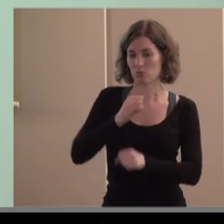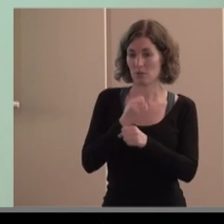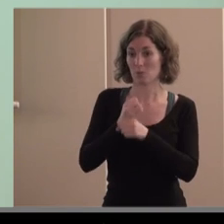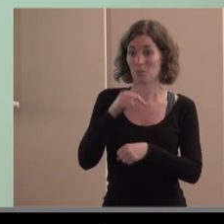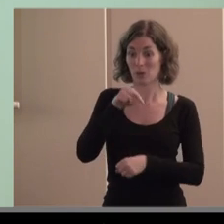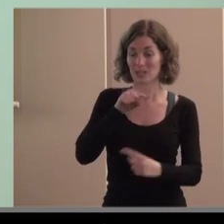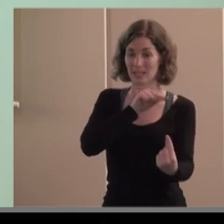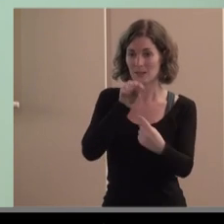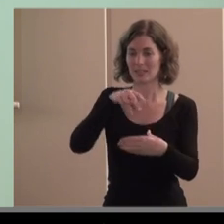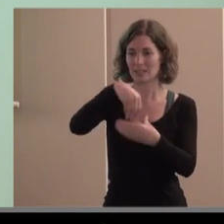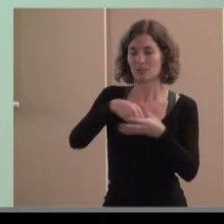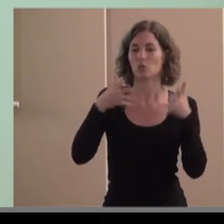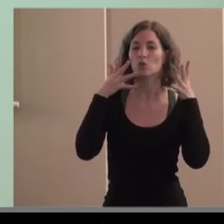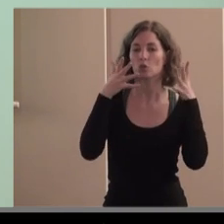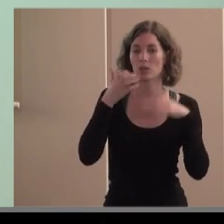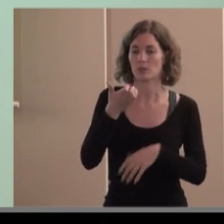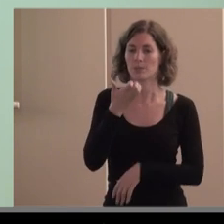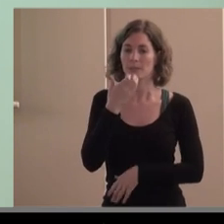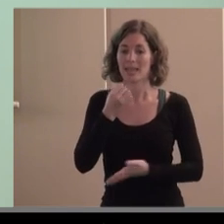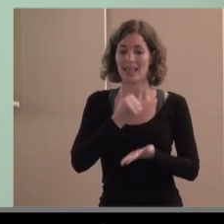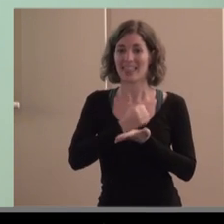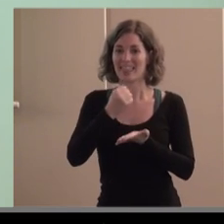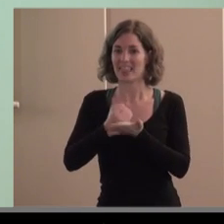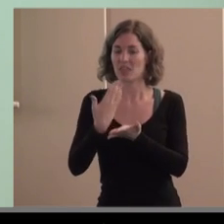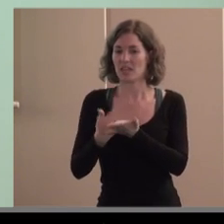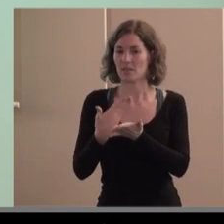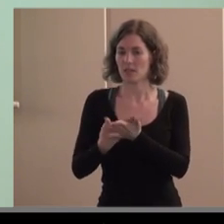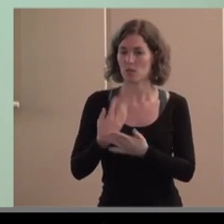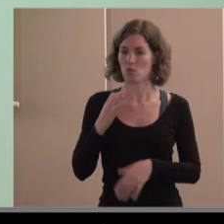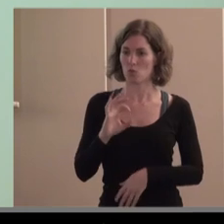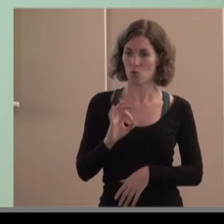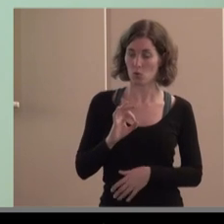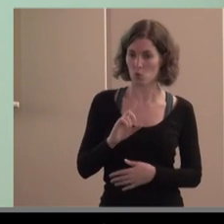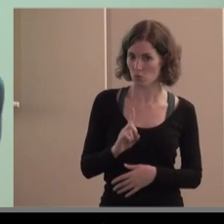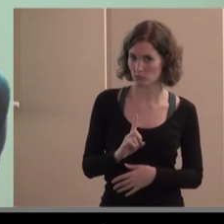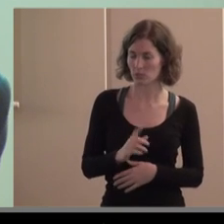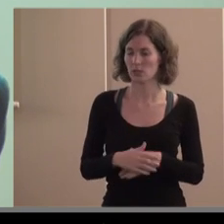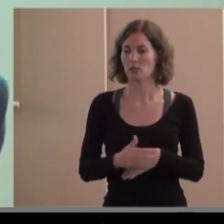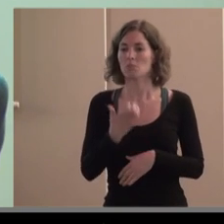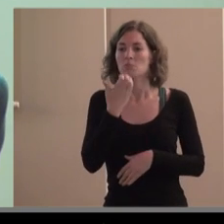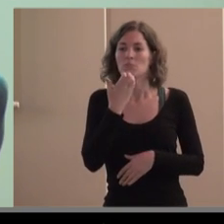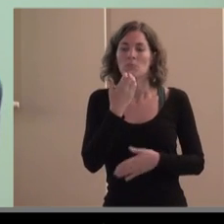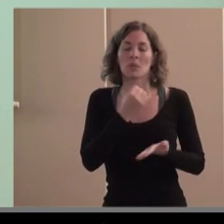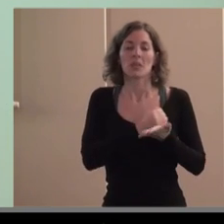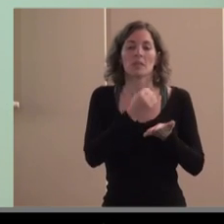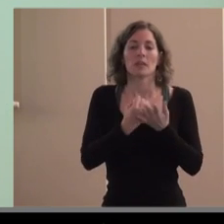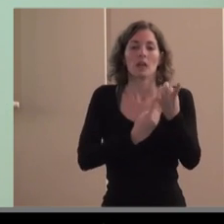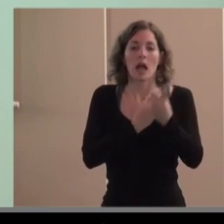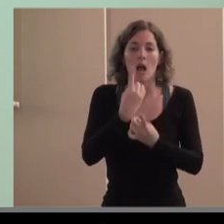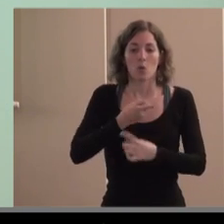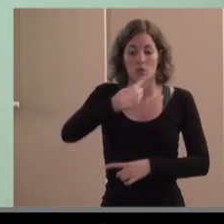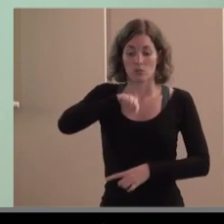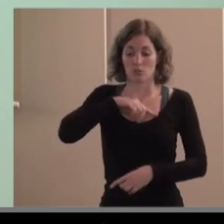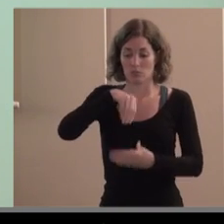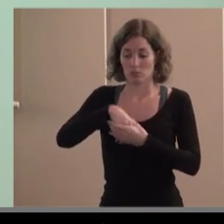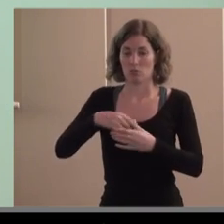el seno del consejo si hay certificación o verificación bueno tendremos que entrar en el tema algunas verificaciones y certificaciones estamos ya provocando desde la